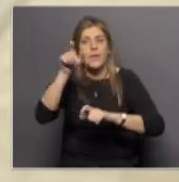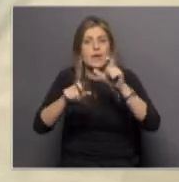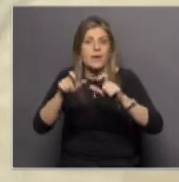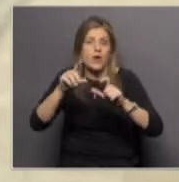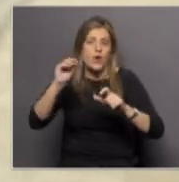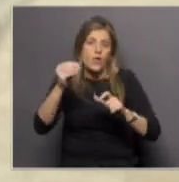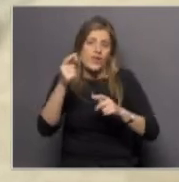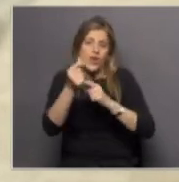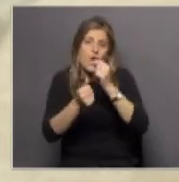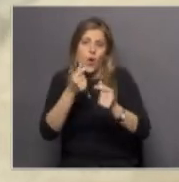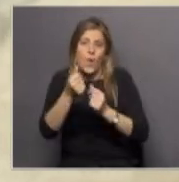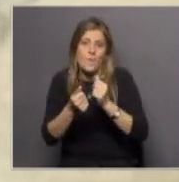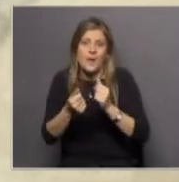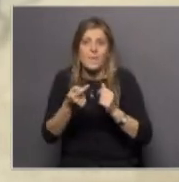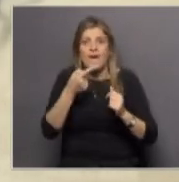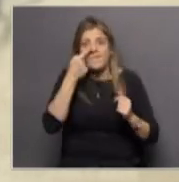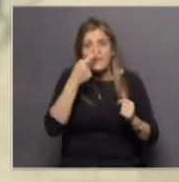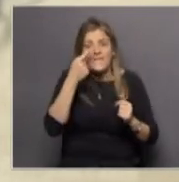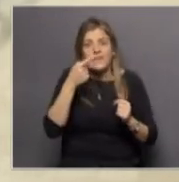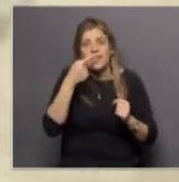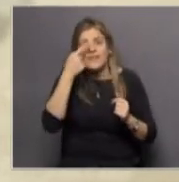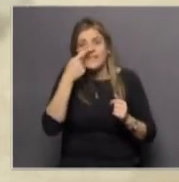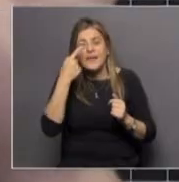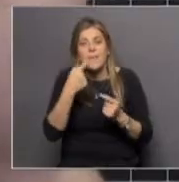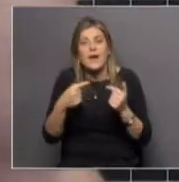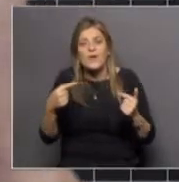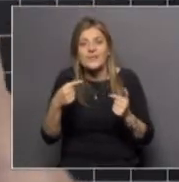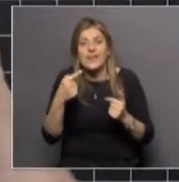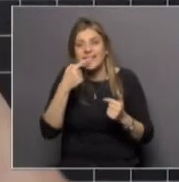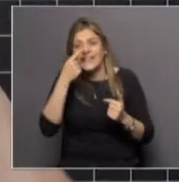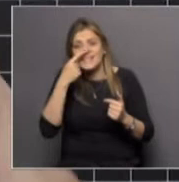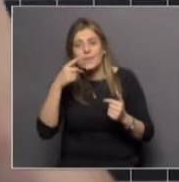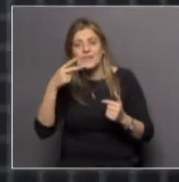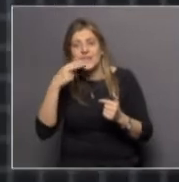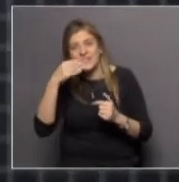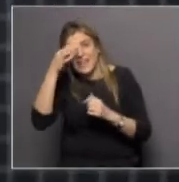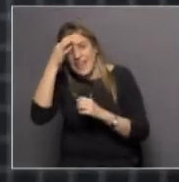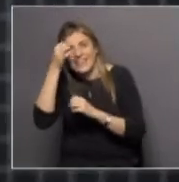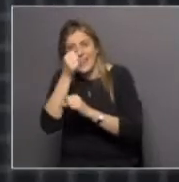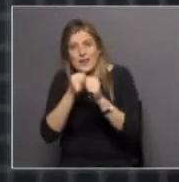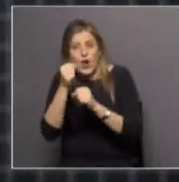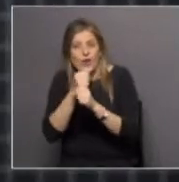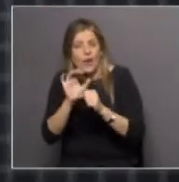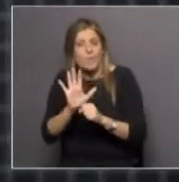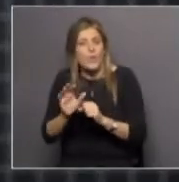los consume que tiene mayor apetencia por productos que son tecnológicos que tienen esa modernidad tecnológica este